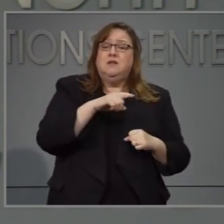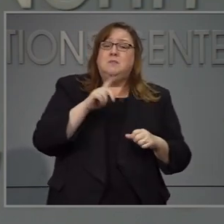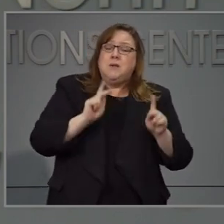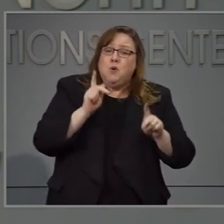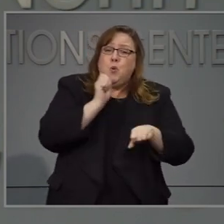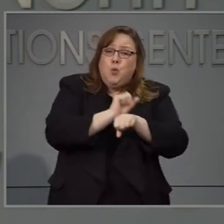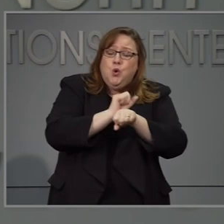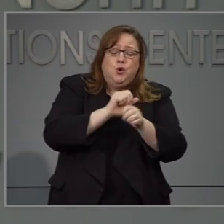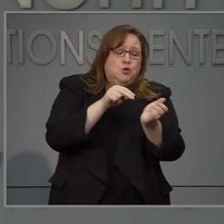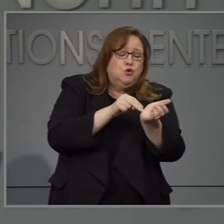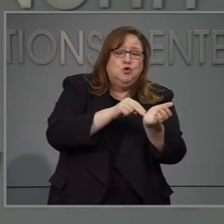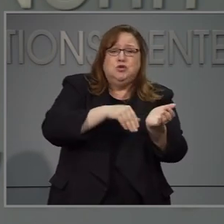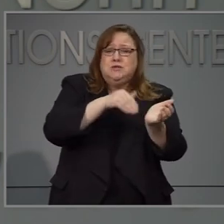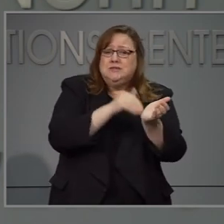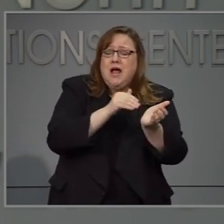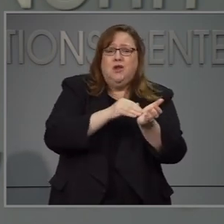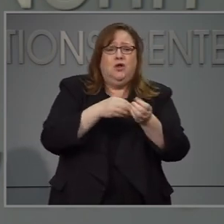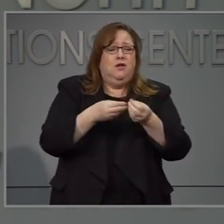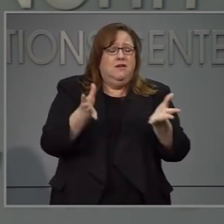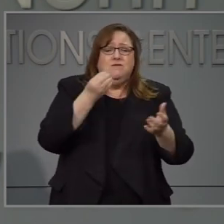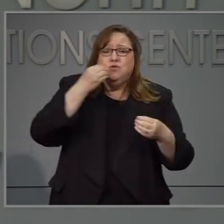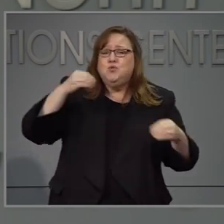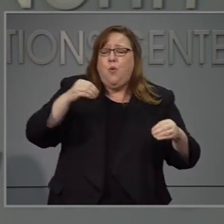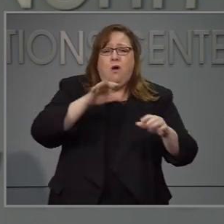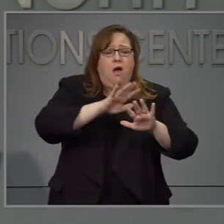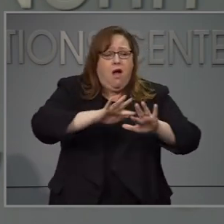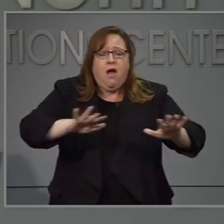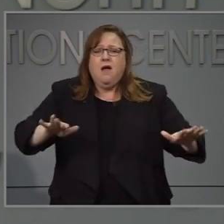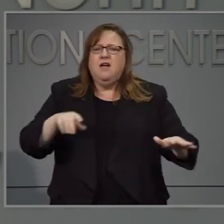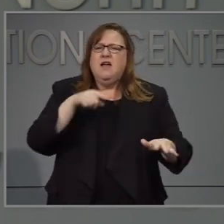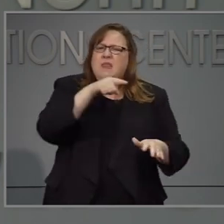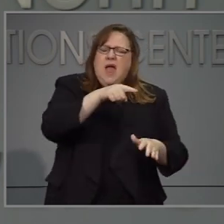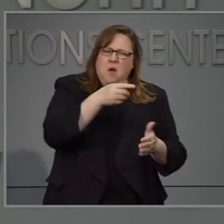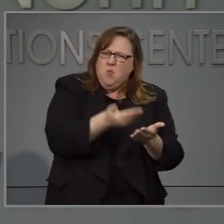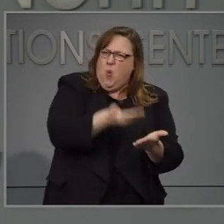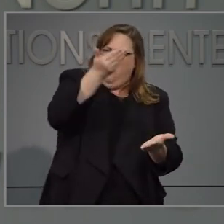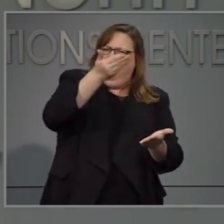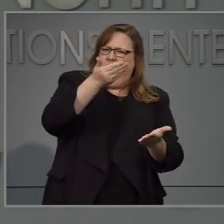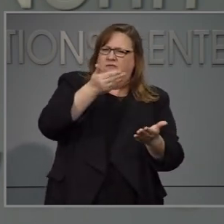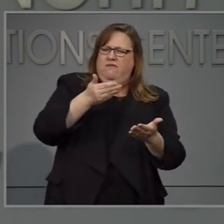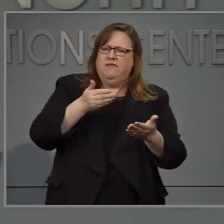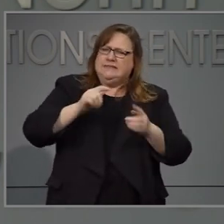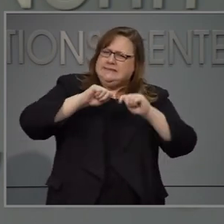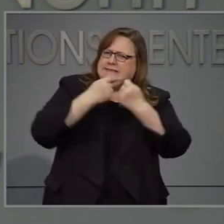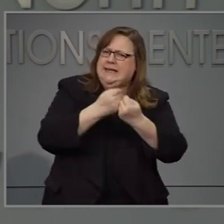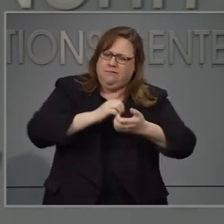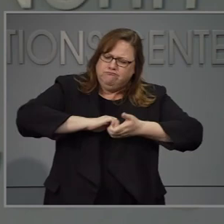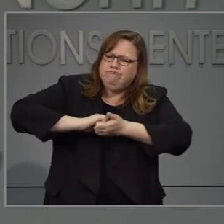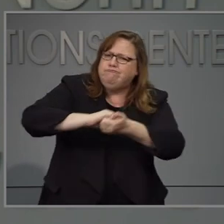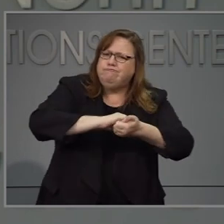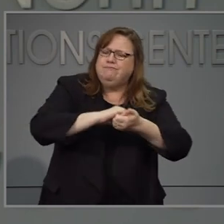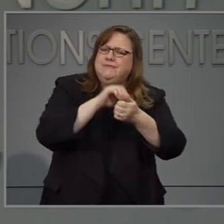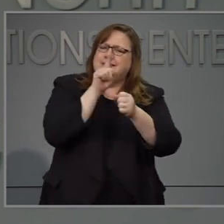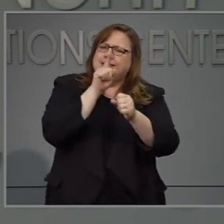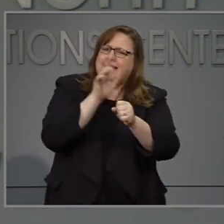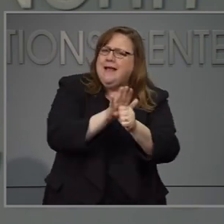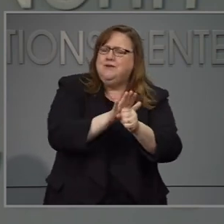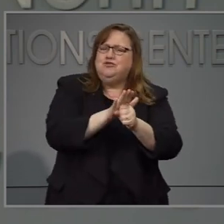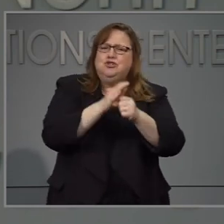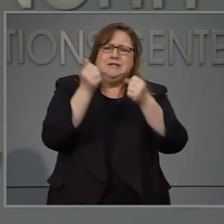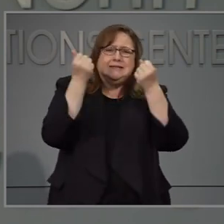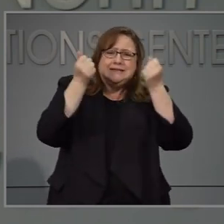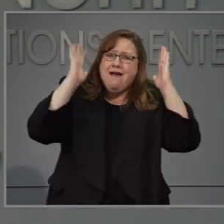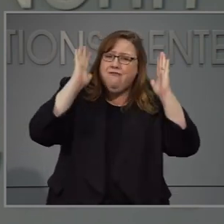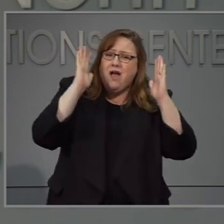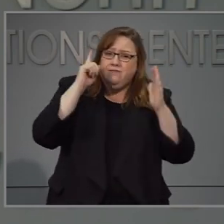todos nuestros personales, servicios de emergencia y trabajadores en primera línea nos han mostrado lo que es trabajar en